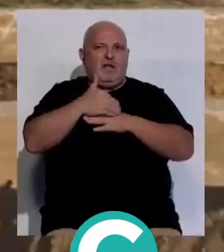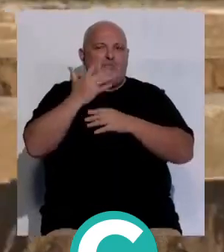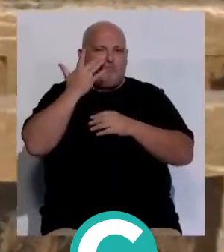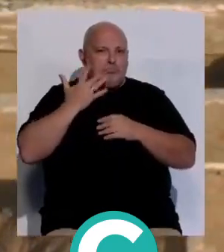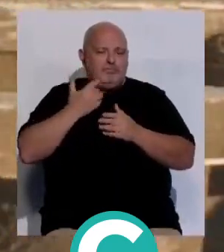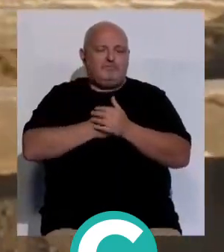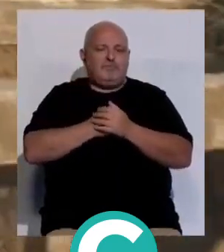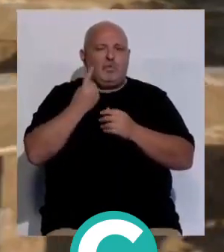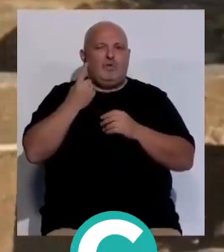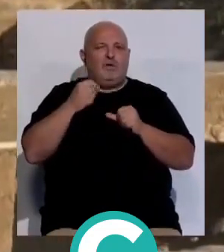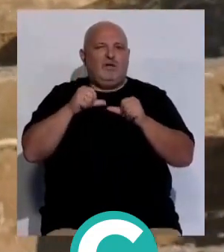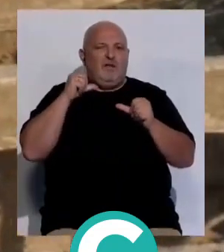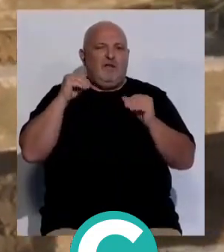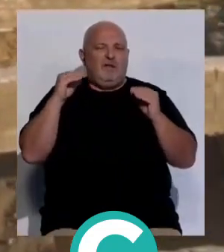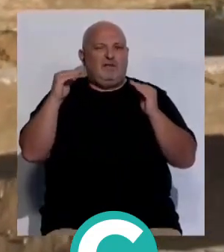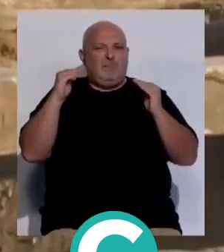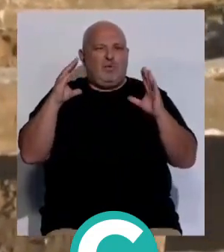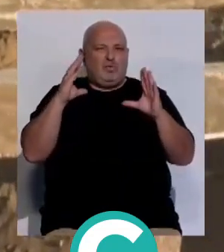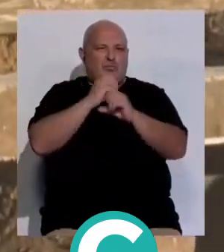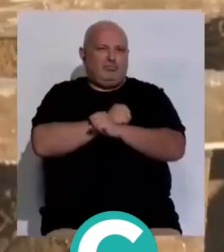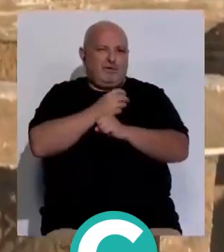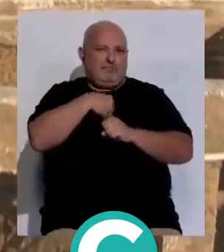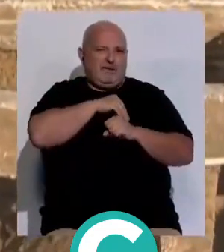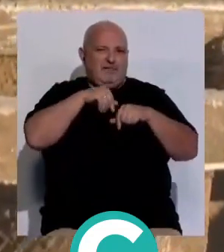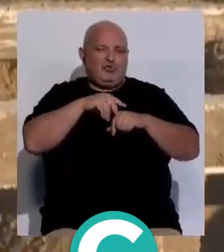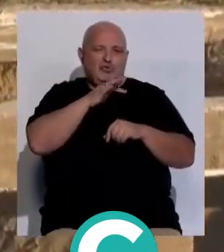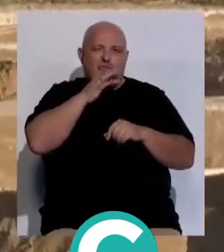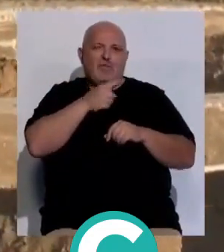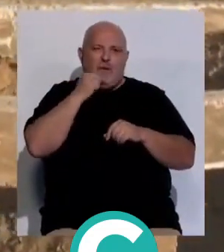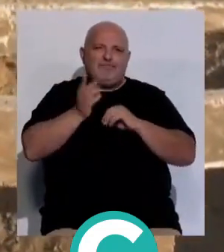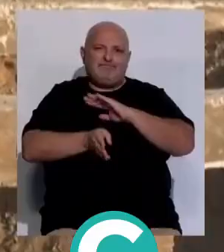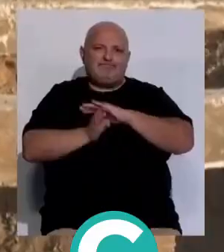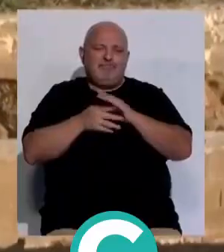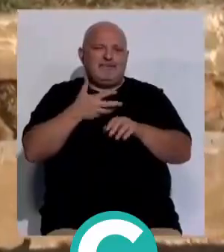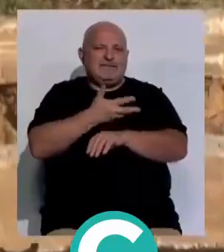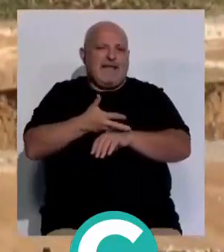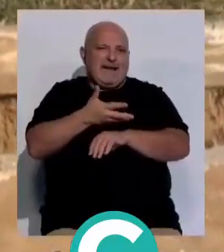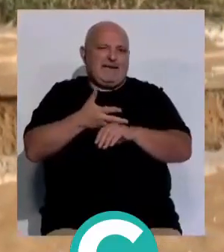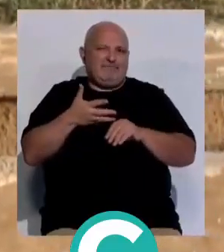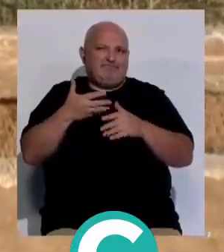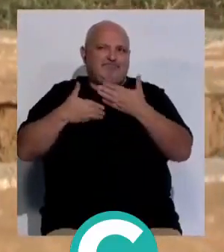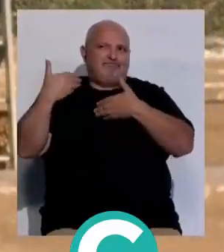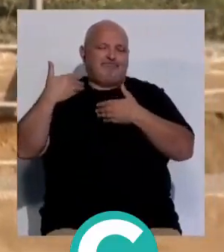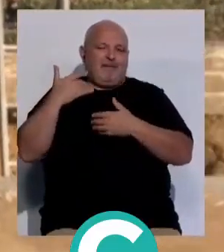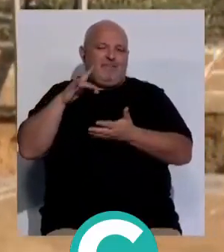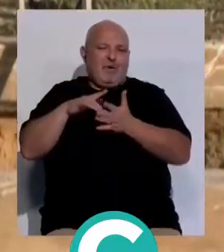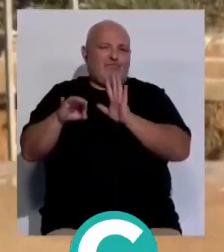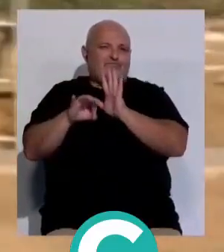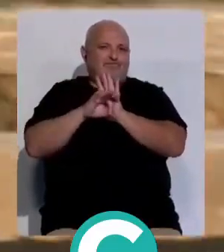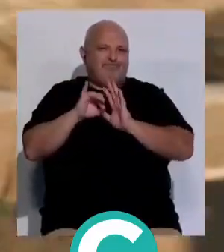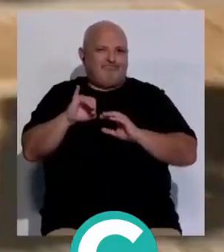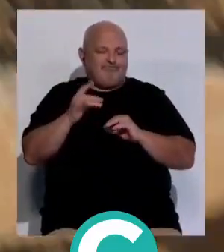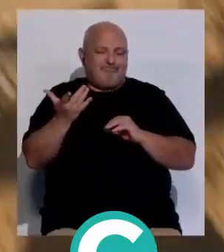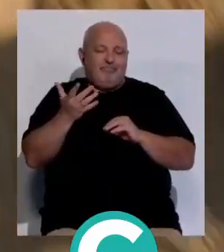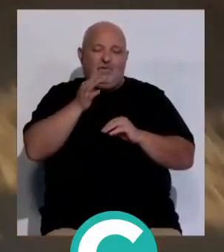digno. Uno de los tantos tiempos oscuros de este país que aún escuece y que sigue emanando sangre como una herida abierta. Pero del que ahora se